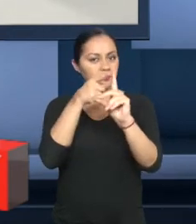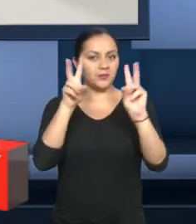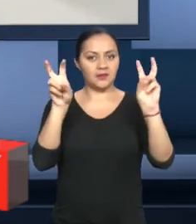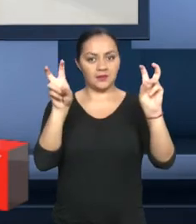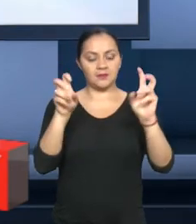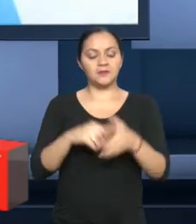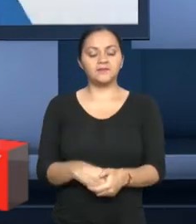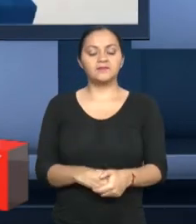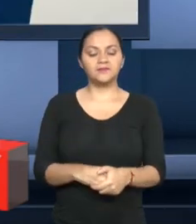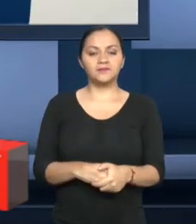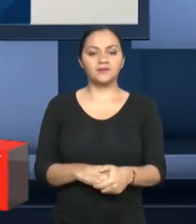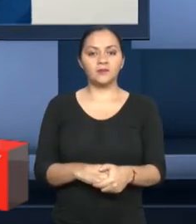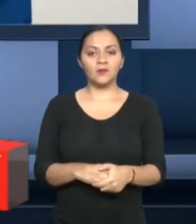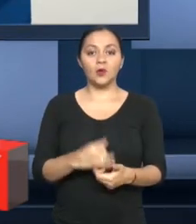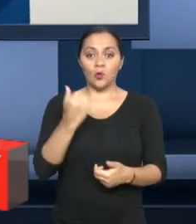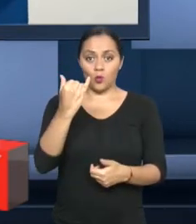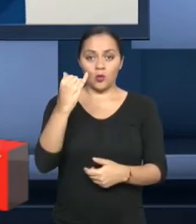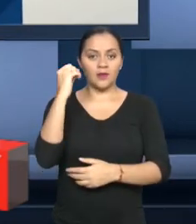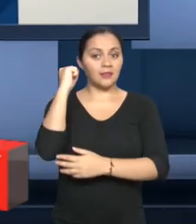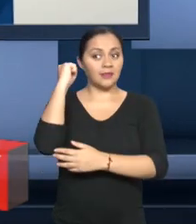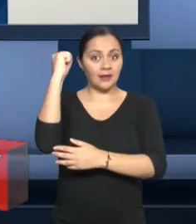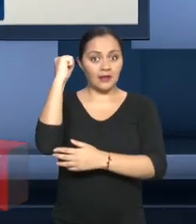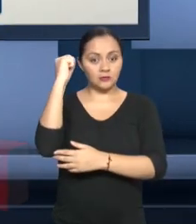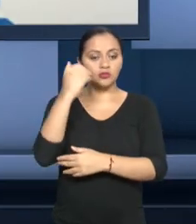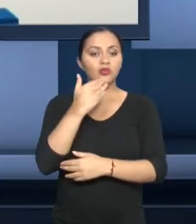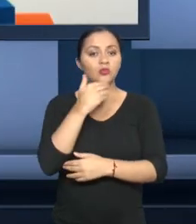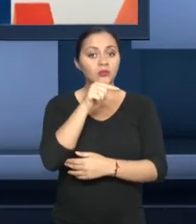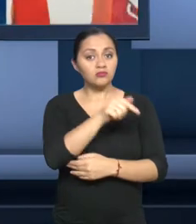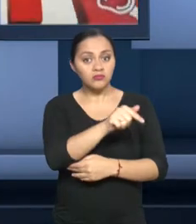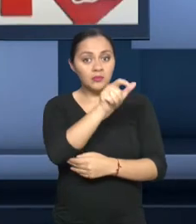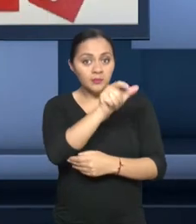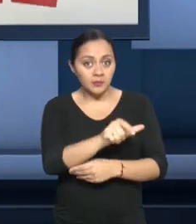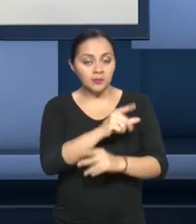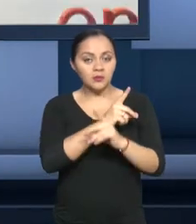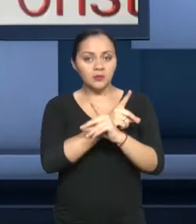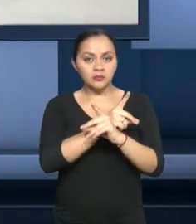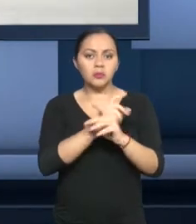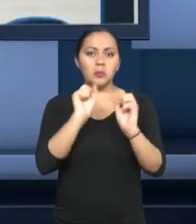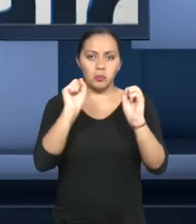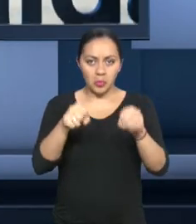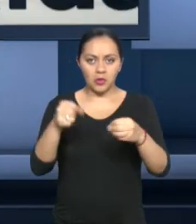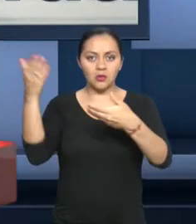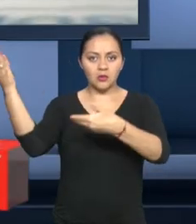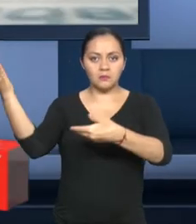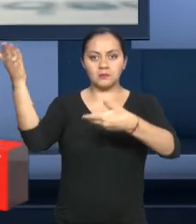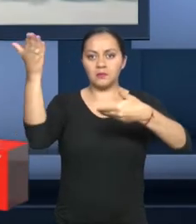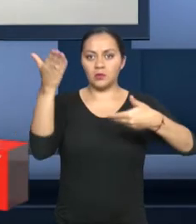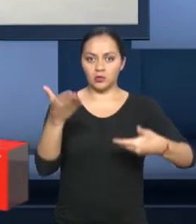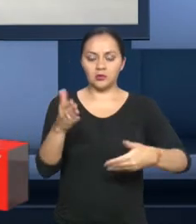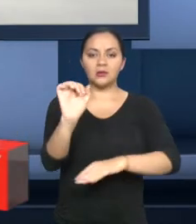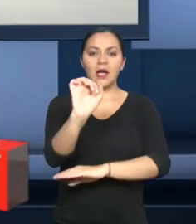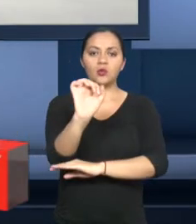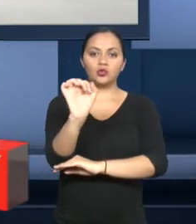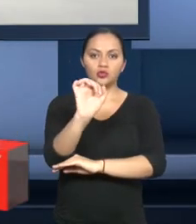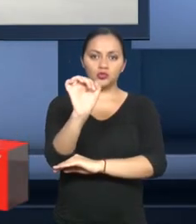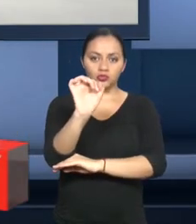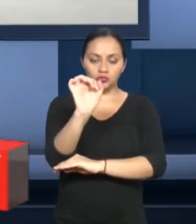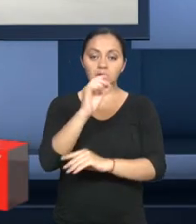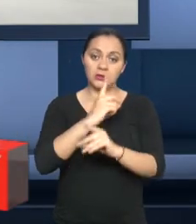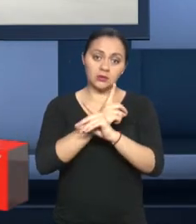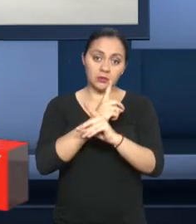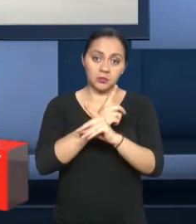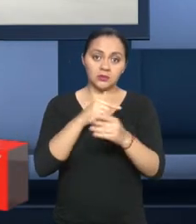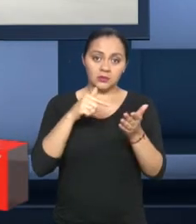de las medidas afirmativas para las personas con discapacidad es la importación de vehículos para el uso y traslado de personas con discapacidad con